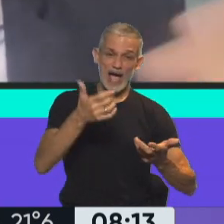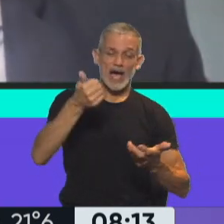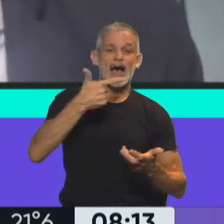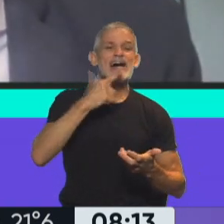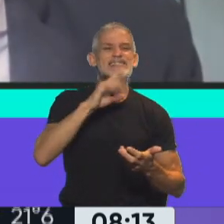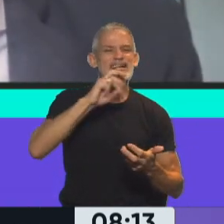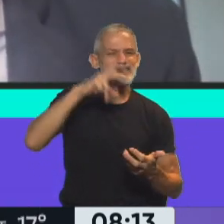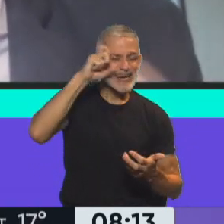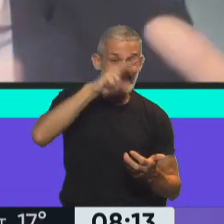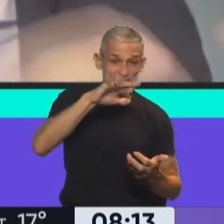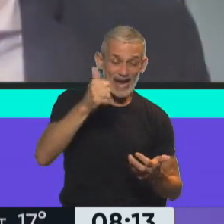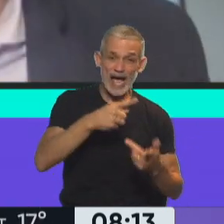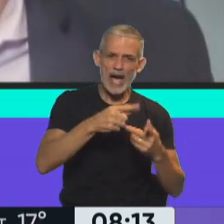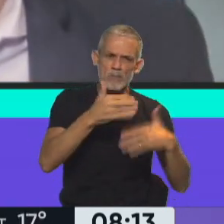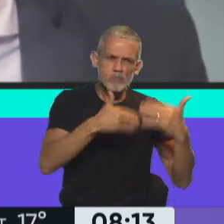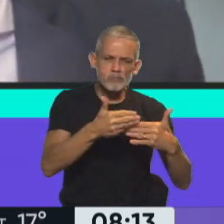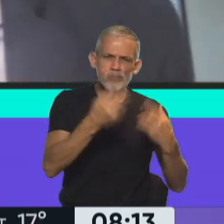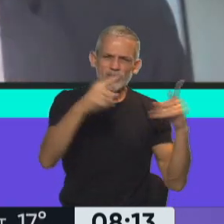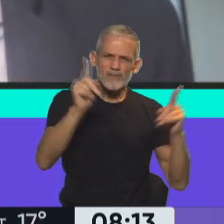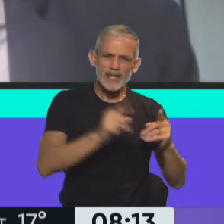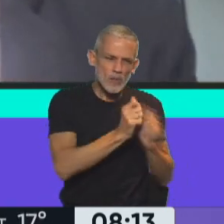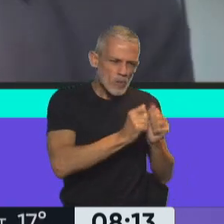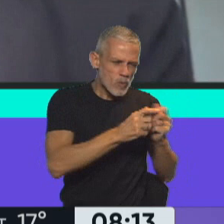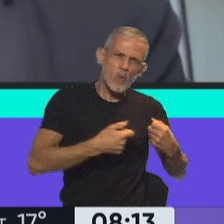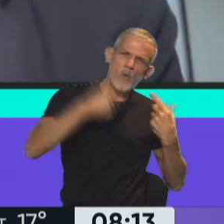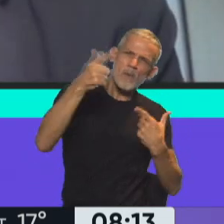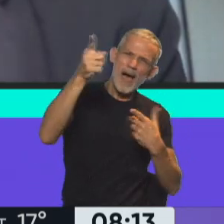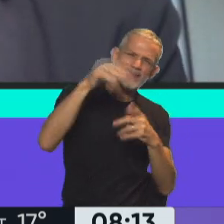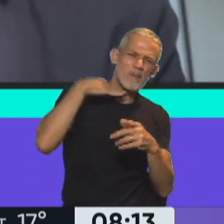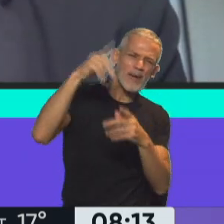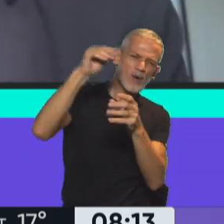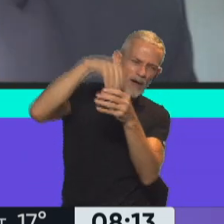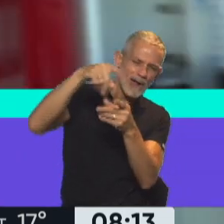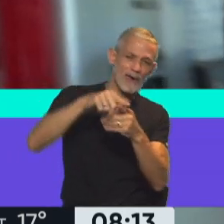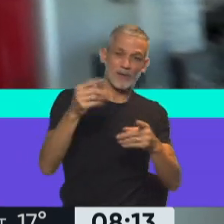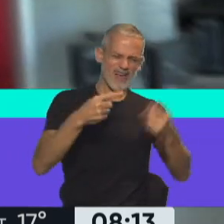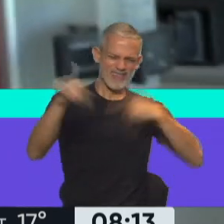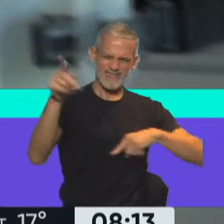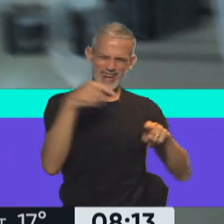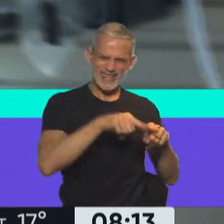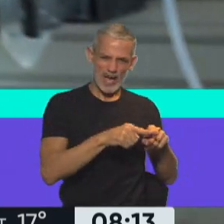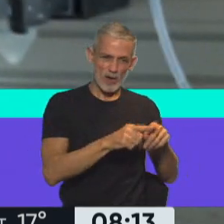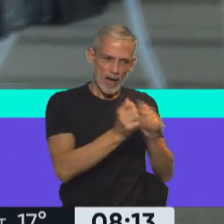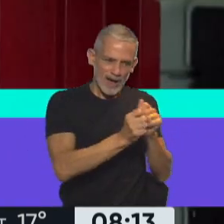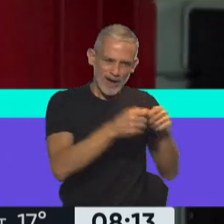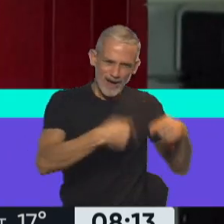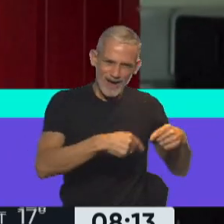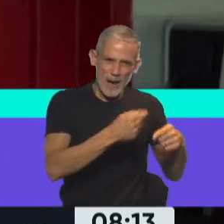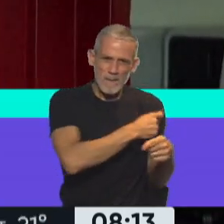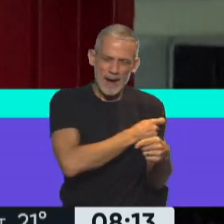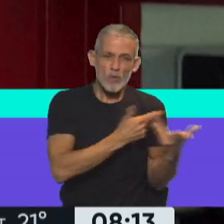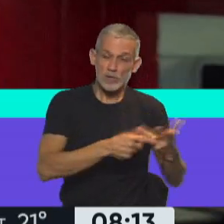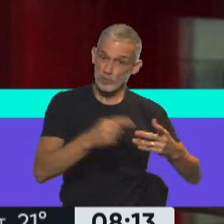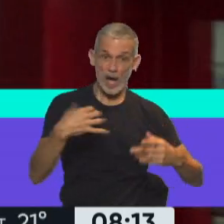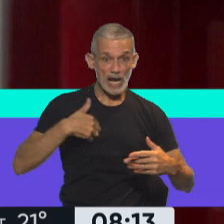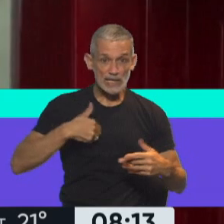de procesos distintos porque una produce el antígeno, la otra, en este caso, va a formular la vacuna y la Argentina va tomando las